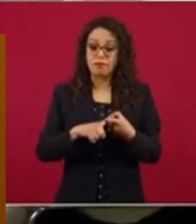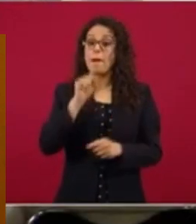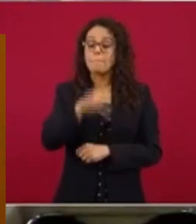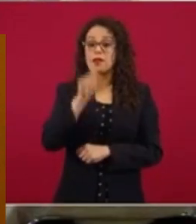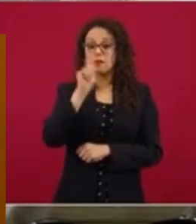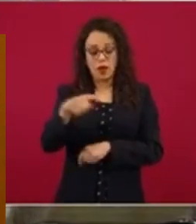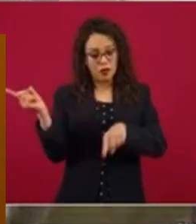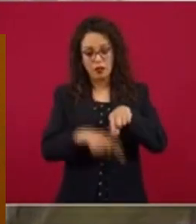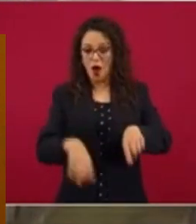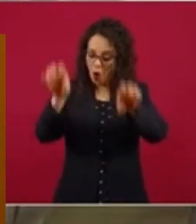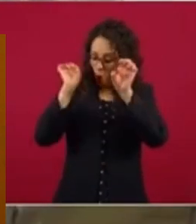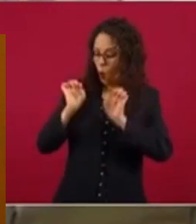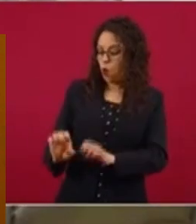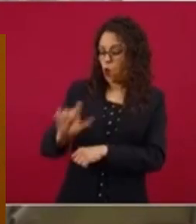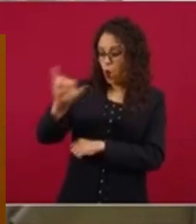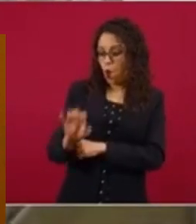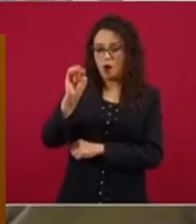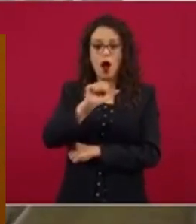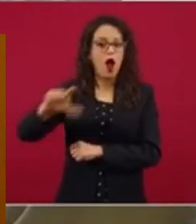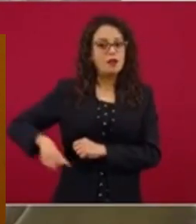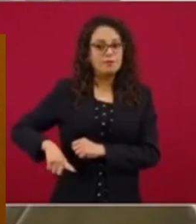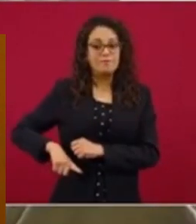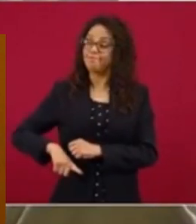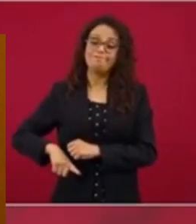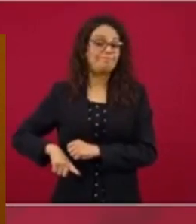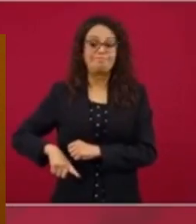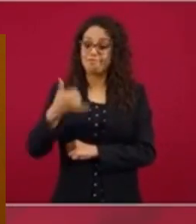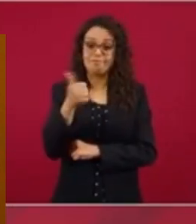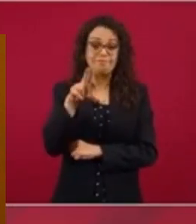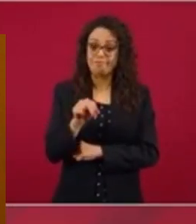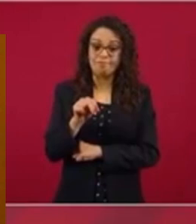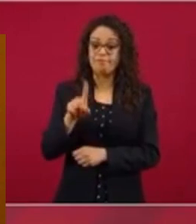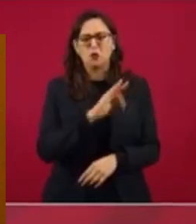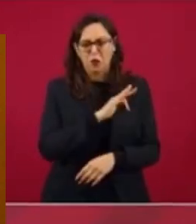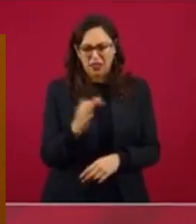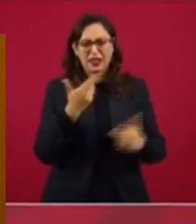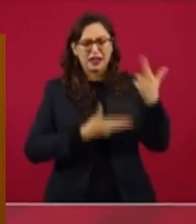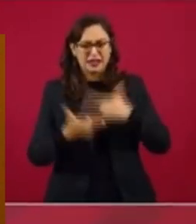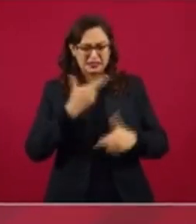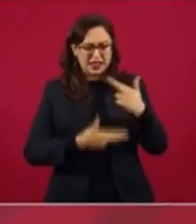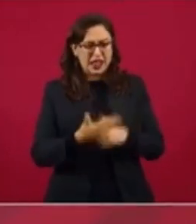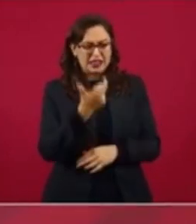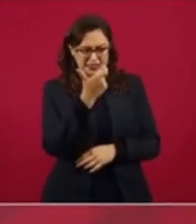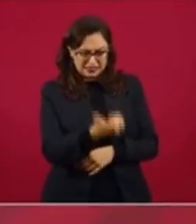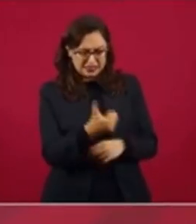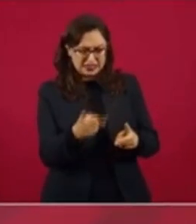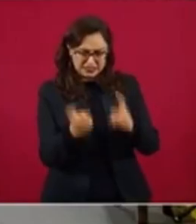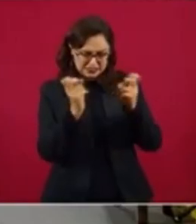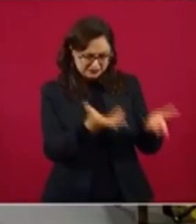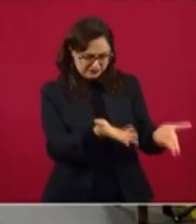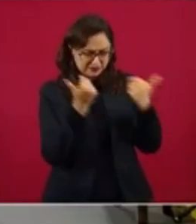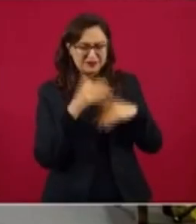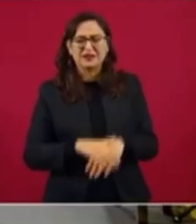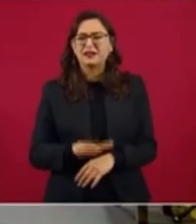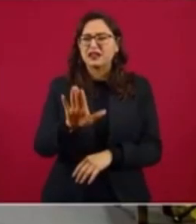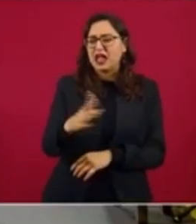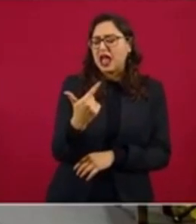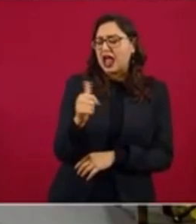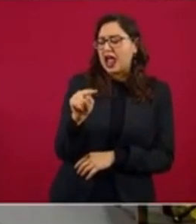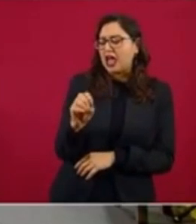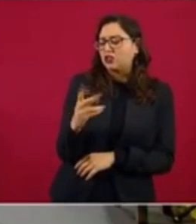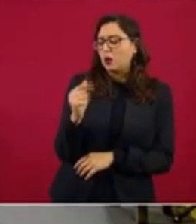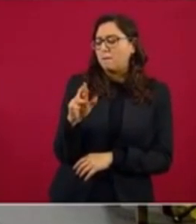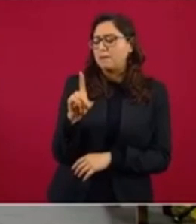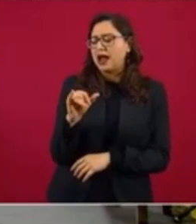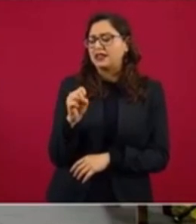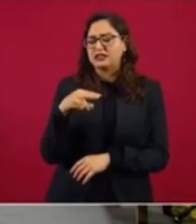gobierno, como ya no pueden hacer los jugosos negocios que hacían para amar al poder público. Pero eso del gatopardismo no es lo mismo que hace el verde, o sea, irse